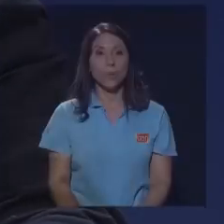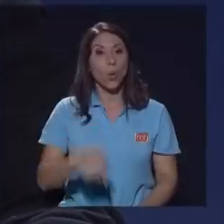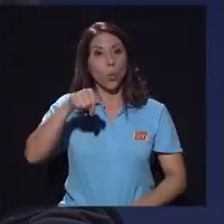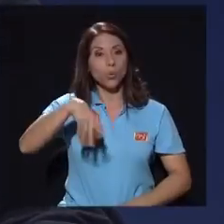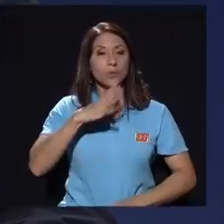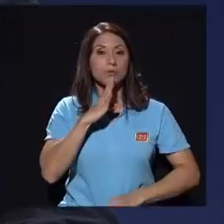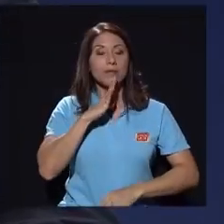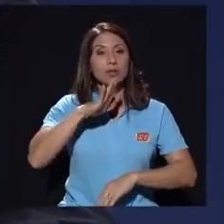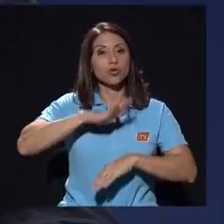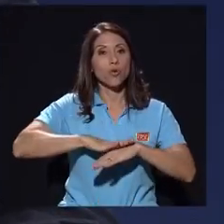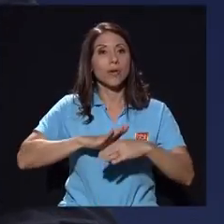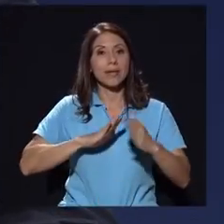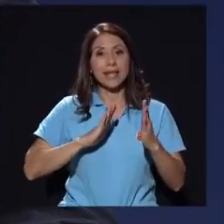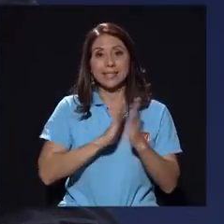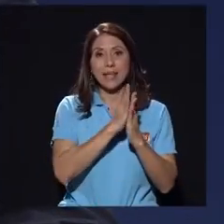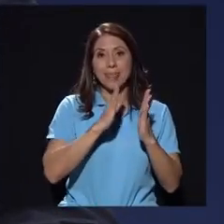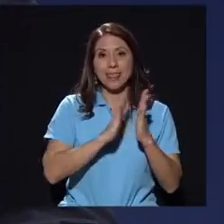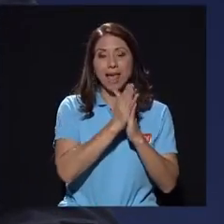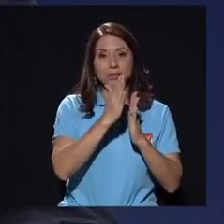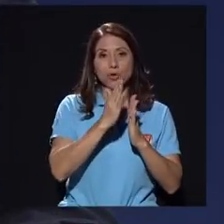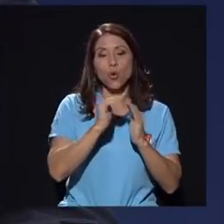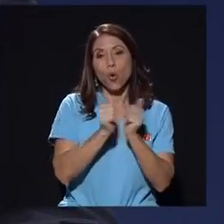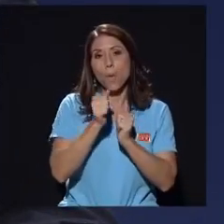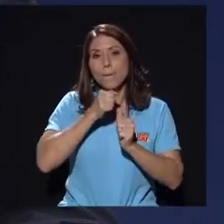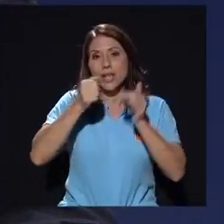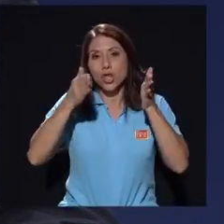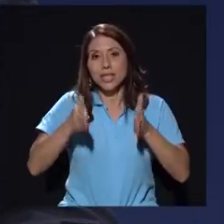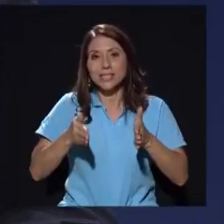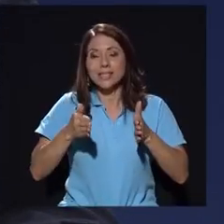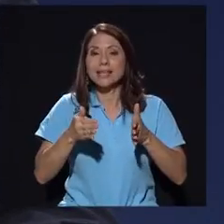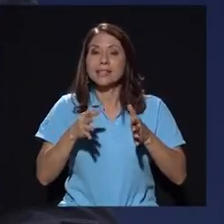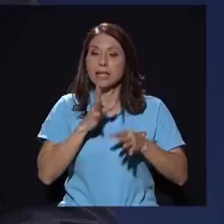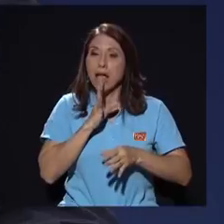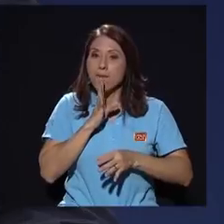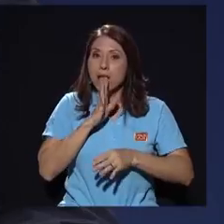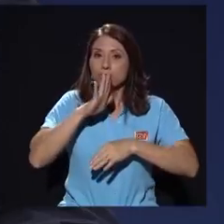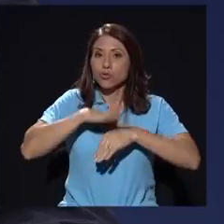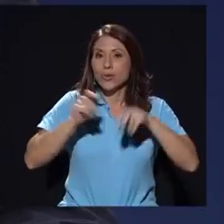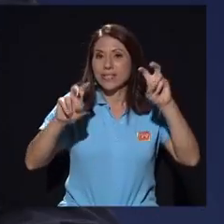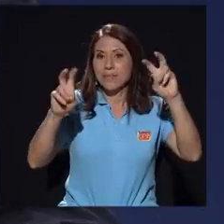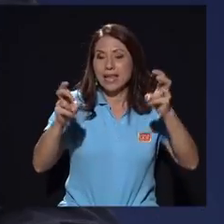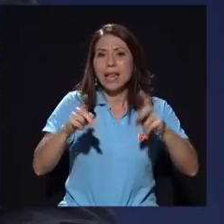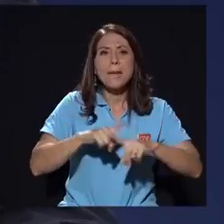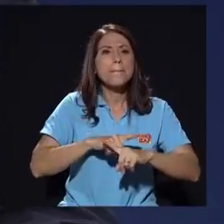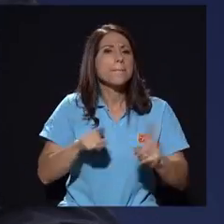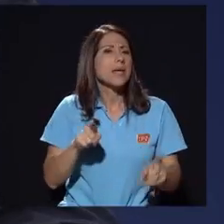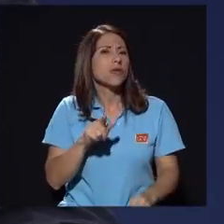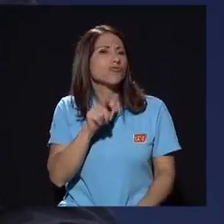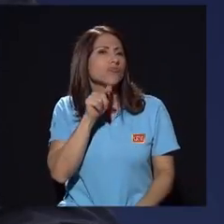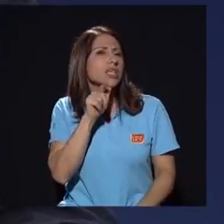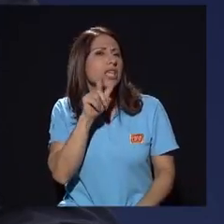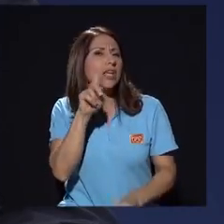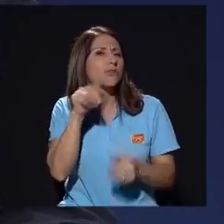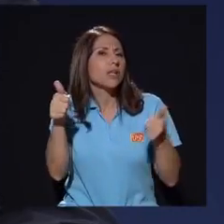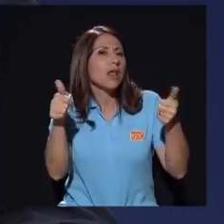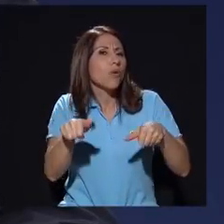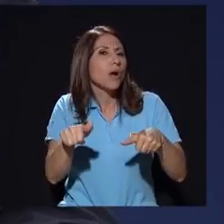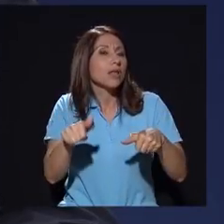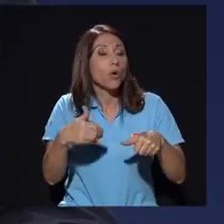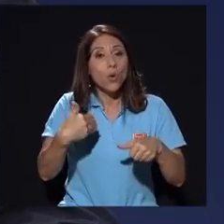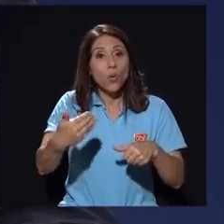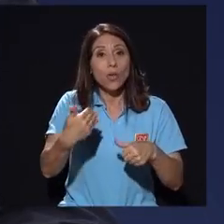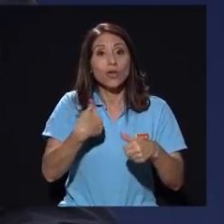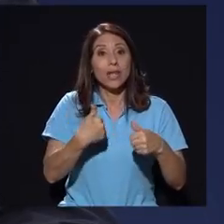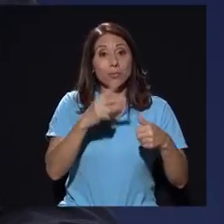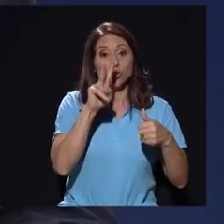Hoy estamos hablando del cementazo con periodistas que han destacado en esta materia, pero sobre todo, ¿quién no estaría de acuerdo que cuando tenemos dos